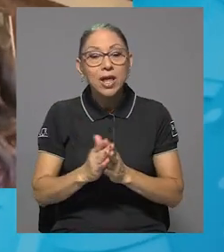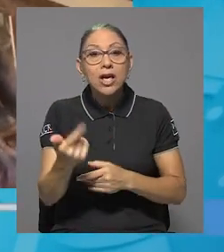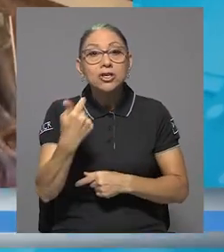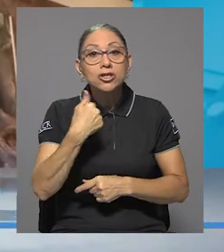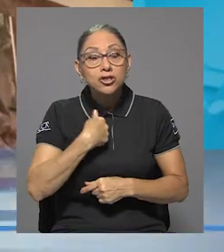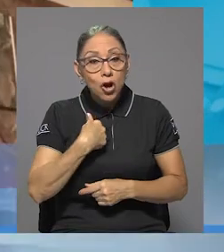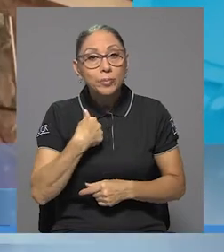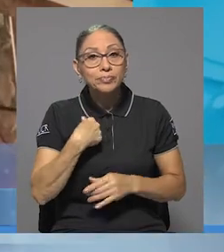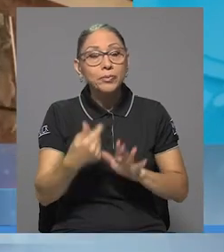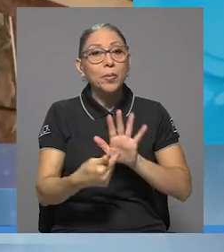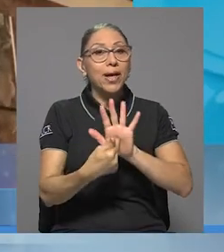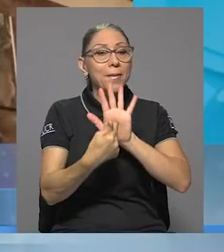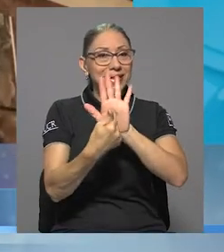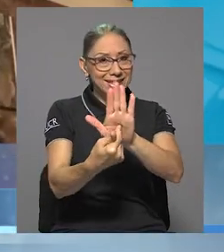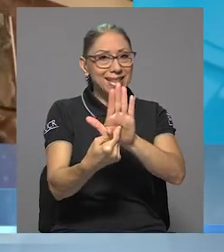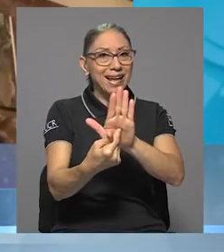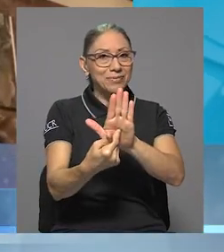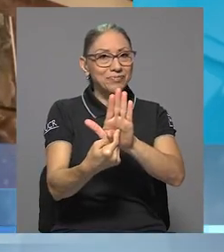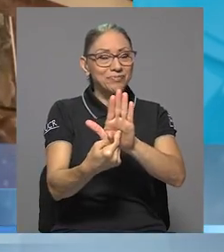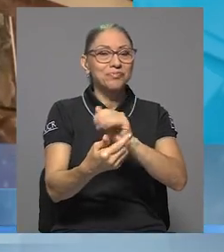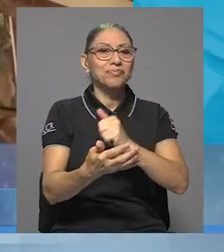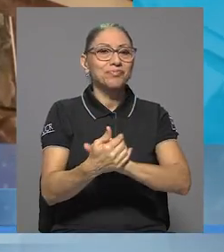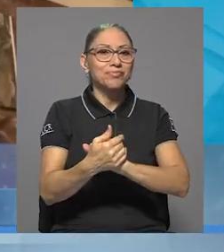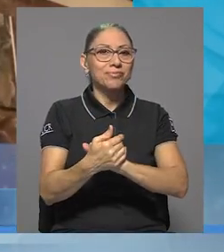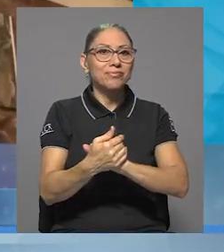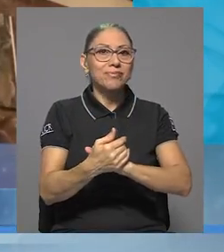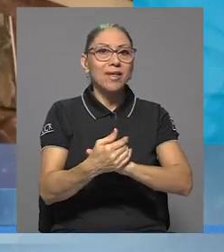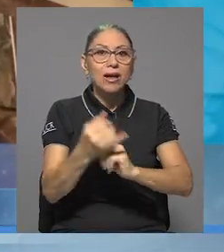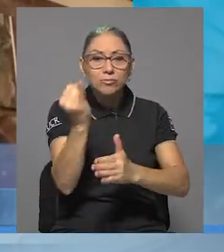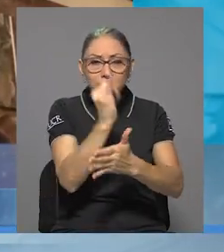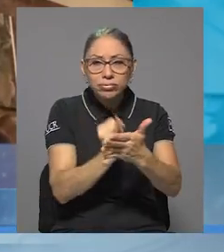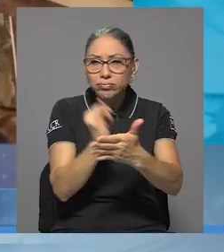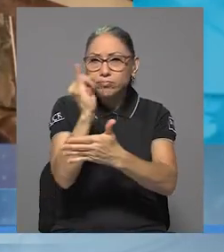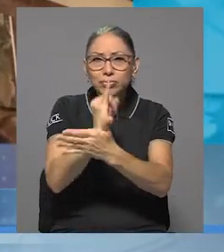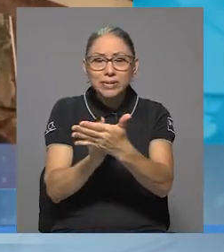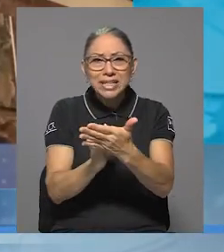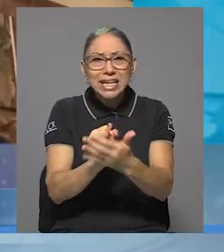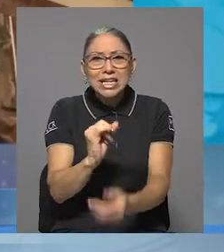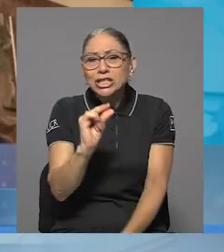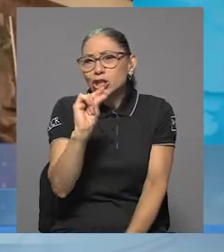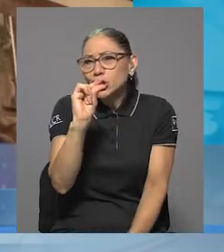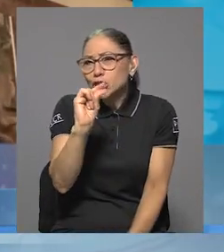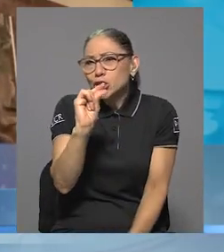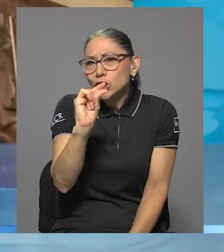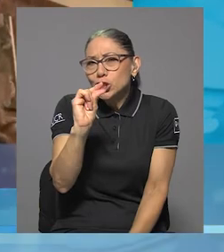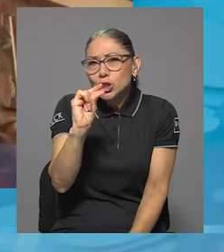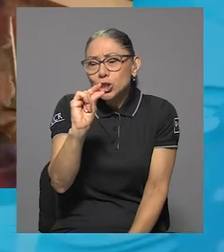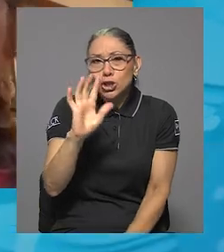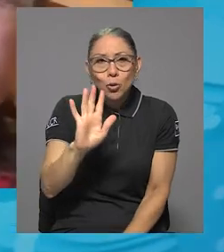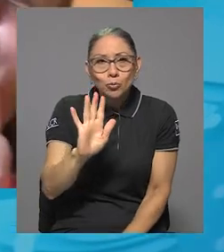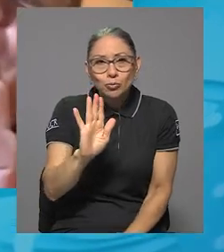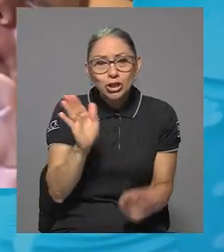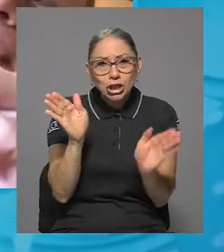presentar obra pictórica en chiquititititico, ¿verdad?